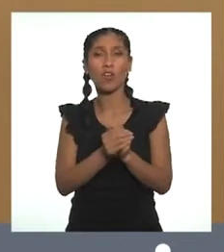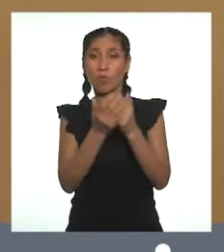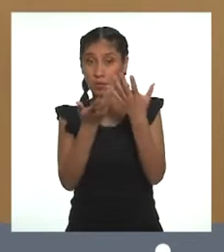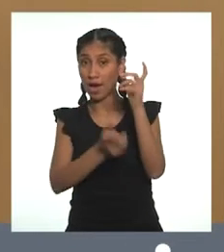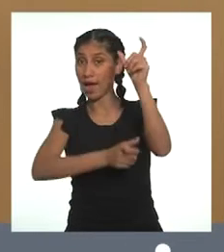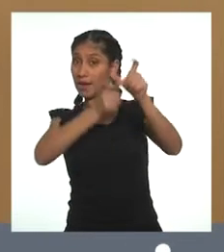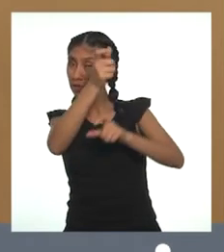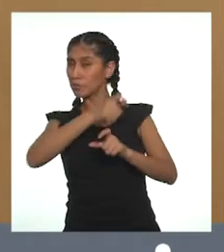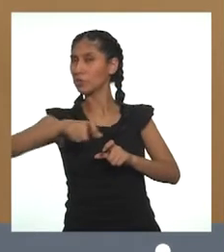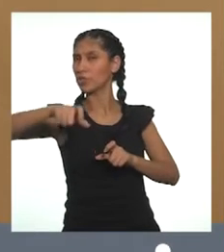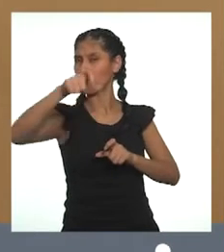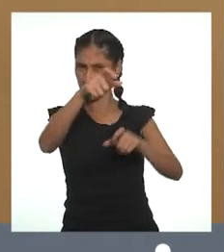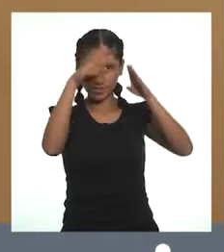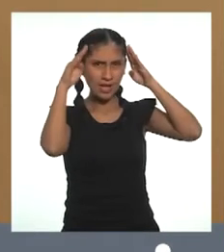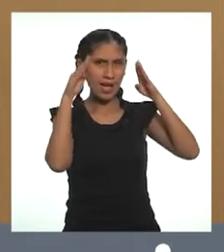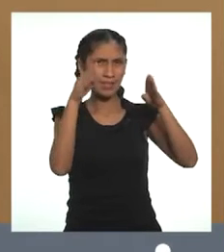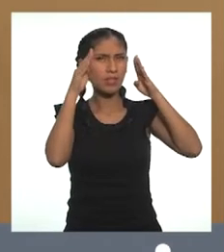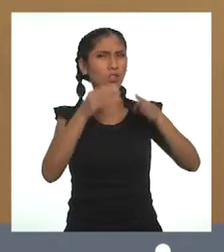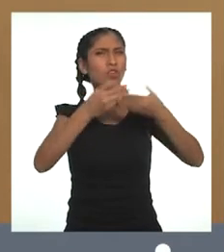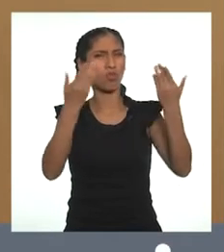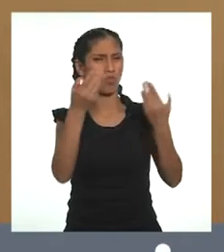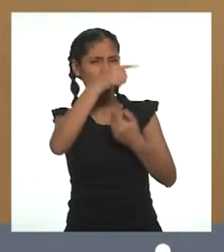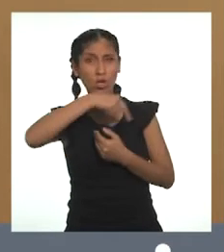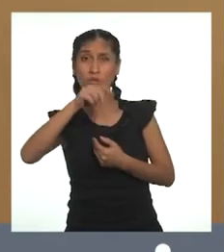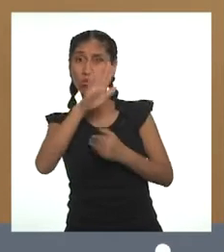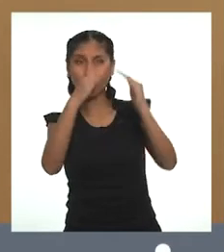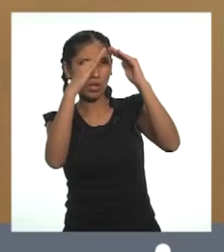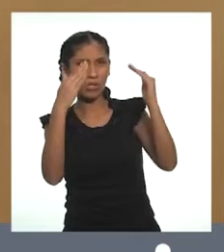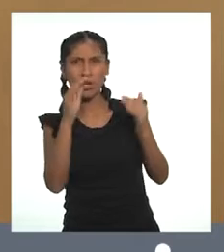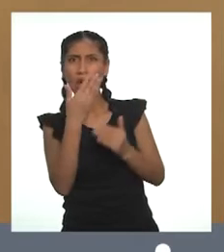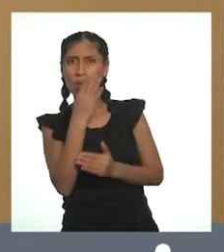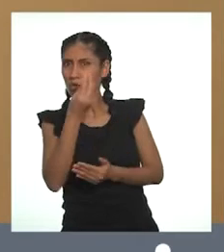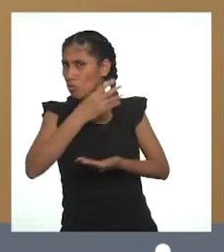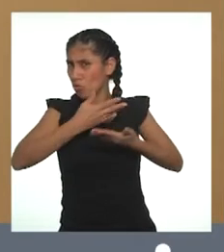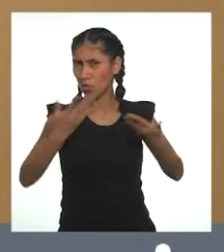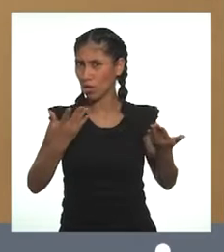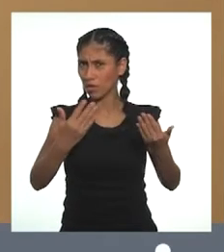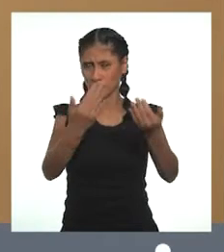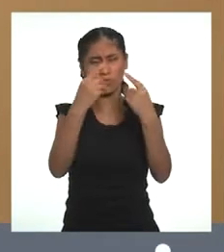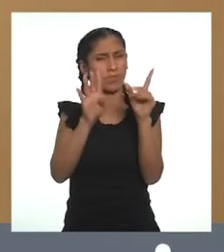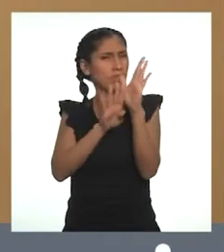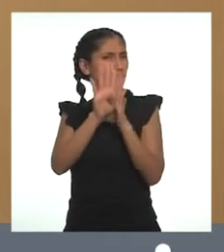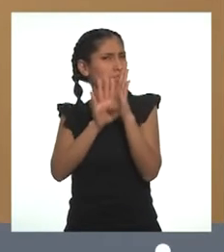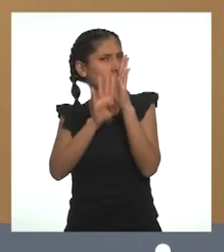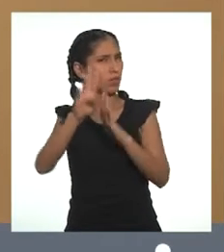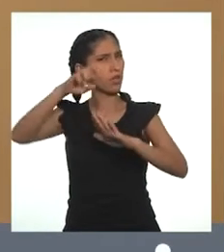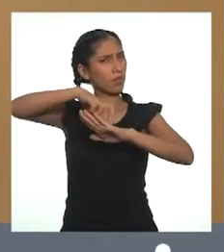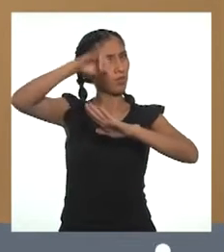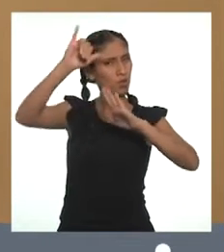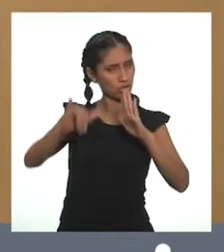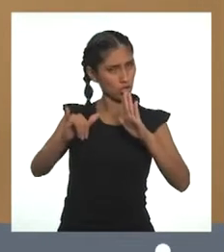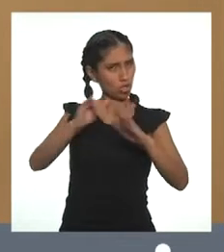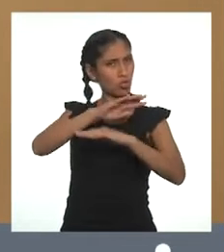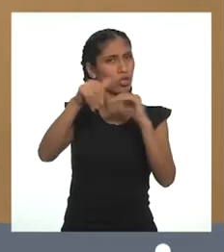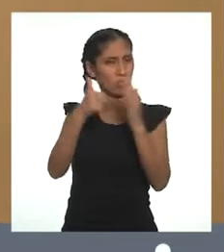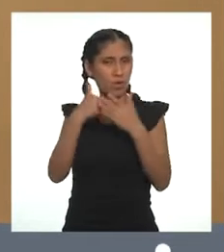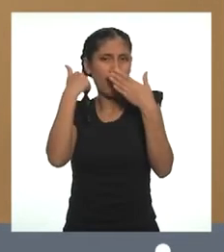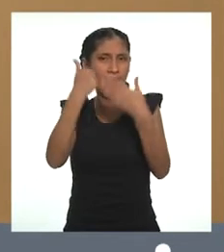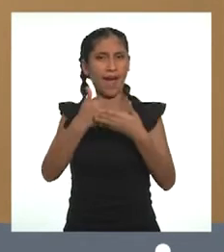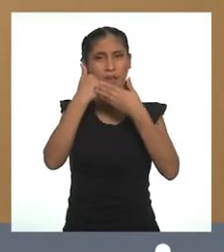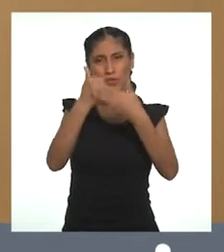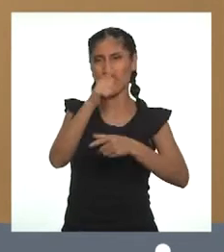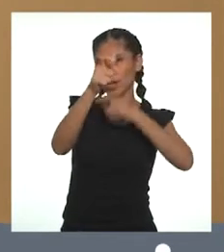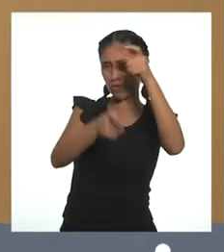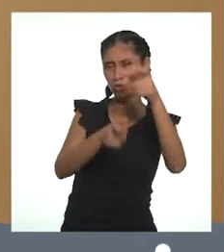atender a la población sin acceso a los servicios, desarrollar proyectos de saneamiento